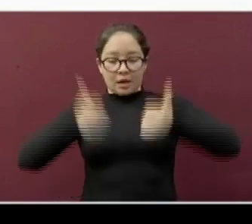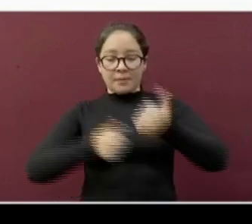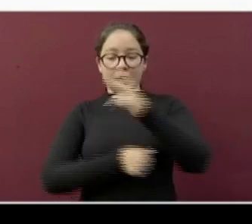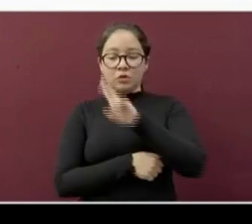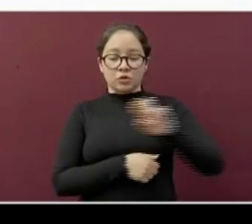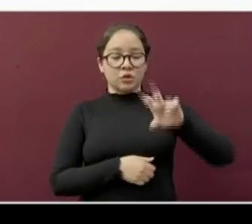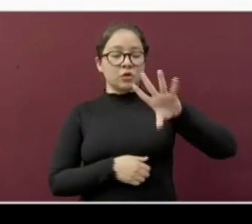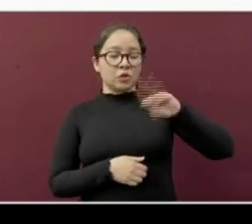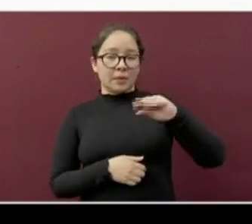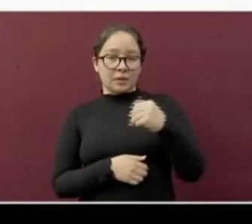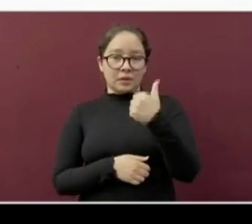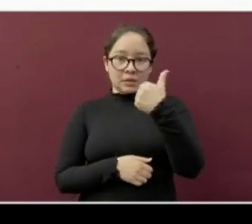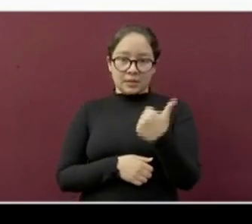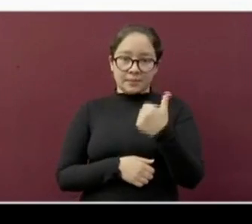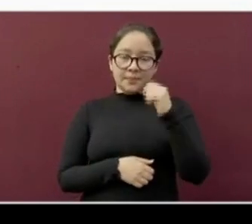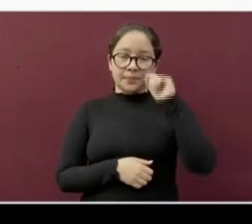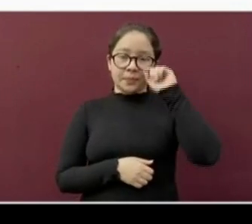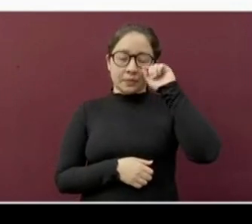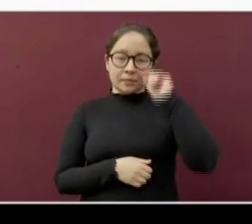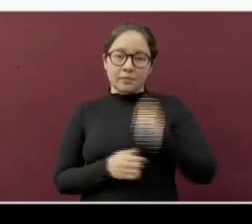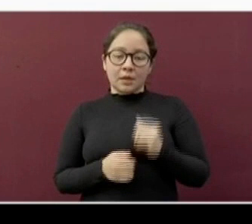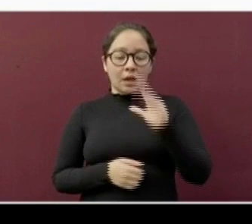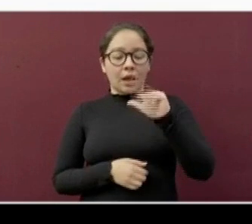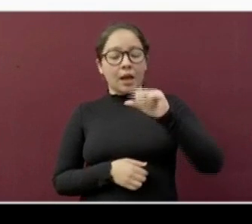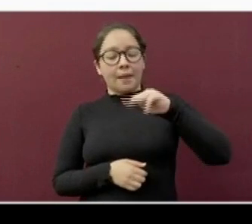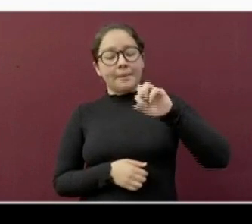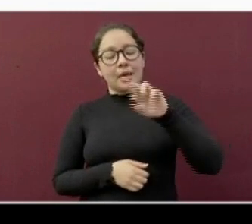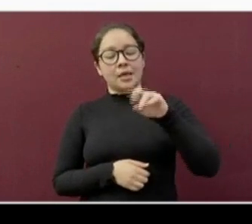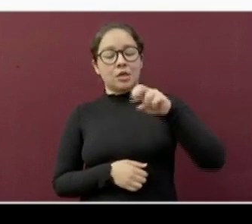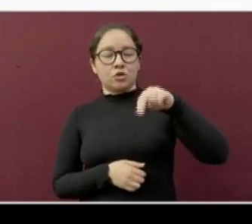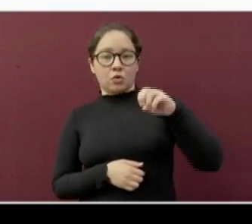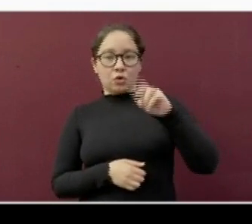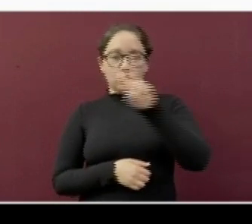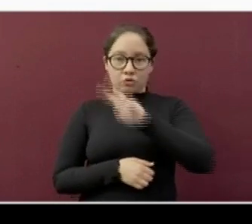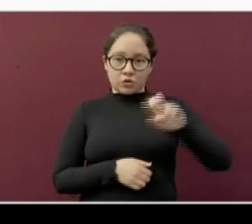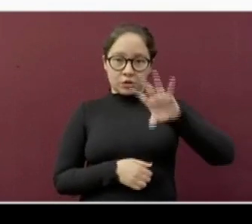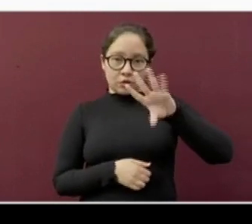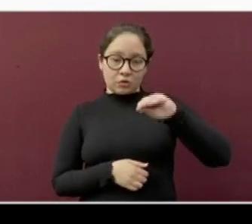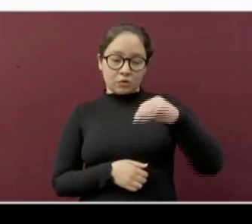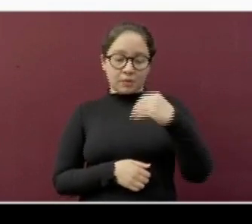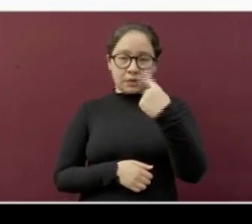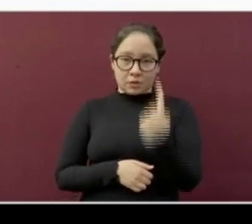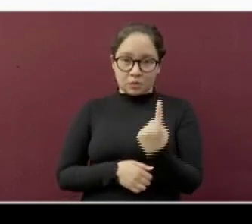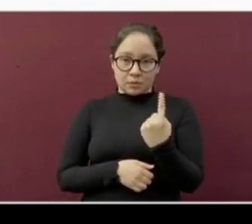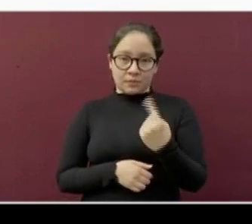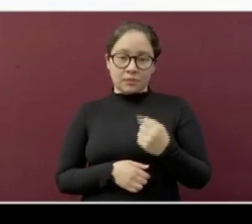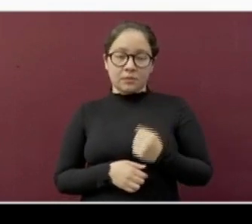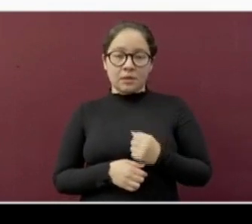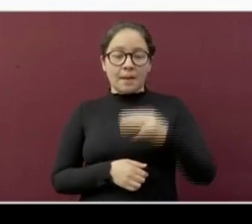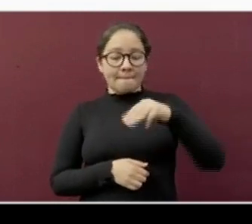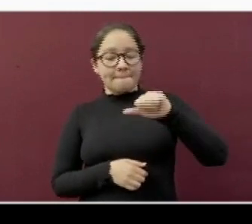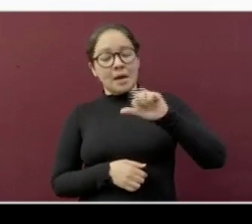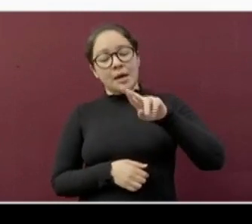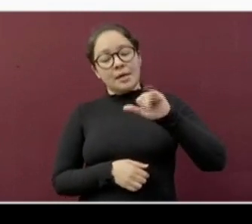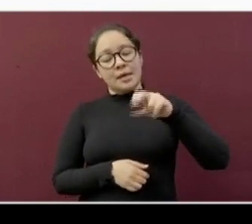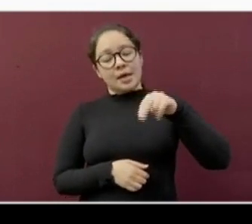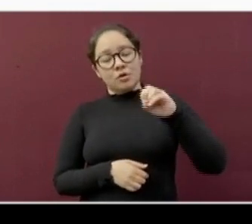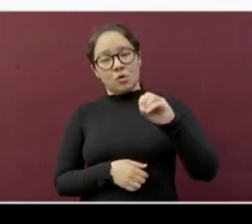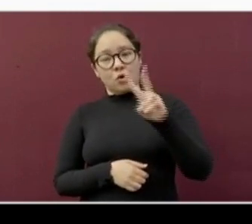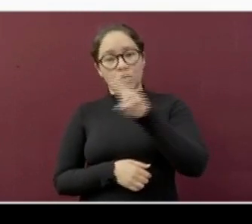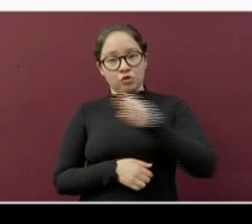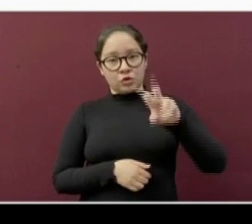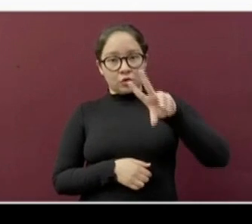296. Camerino Zeta Mendoza, 291. Mariano Escobedo,